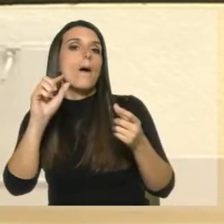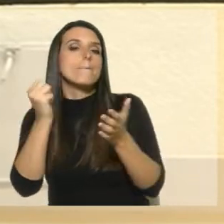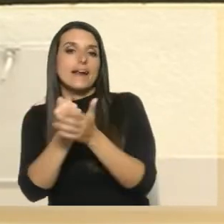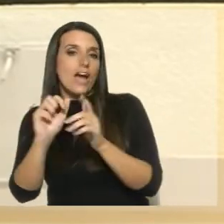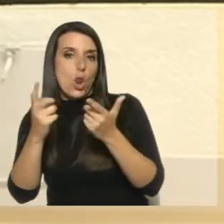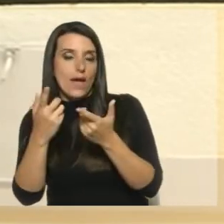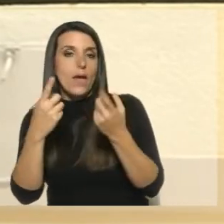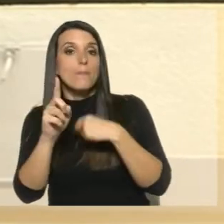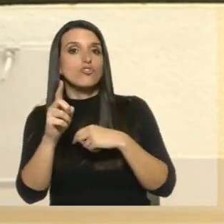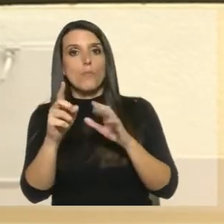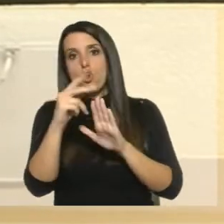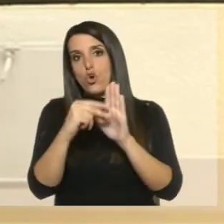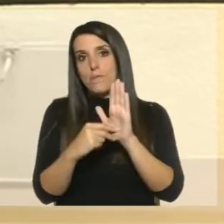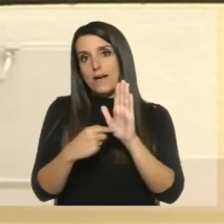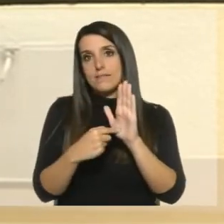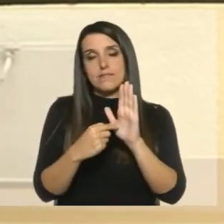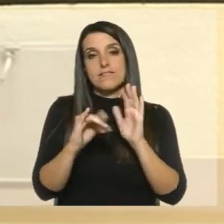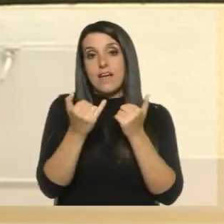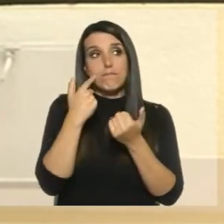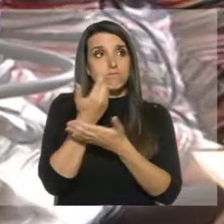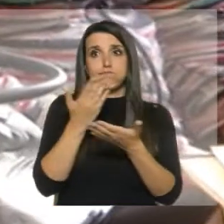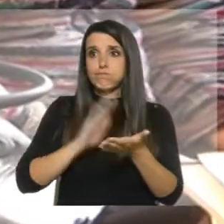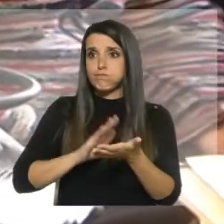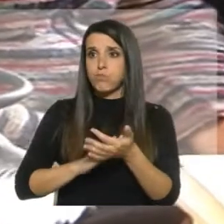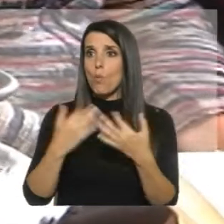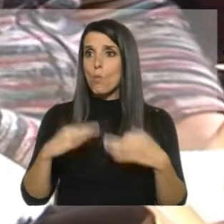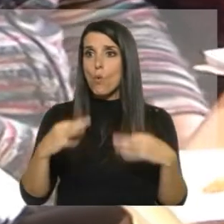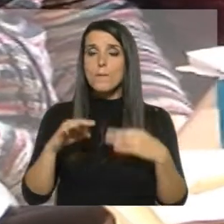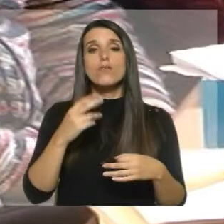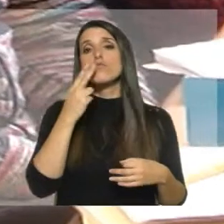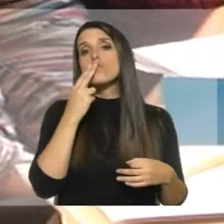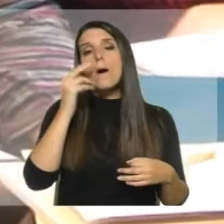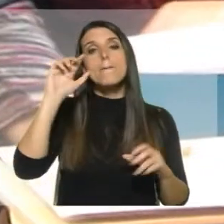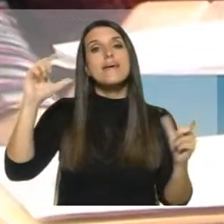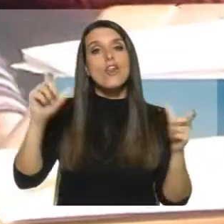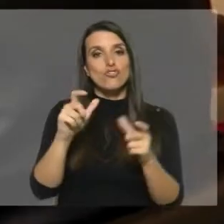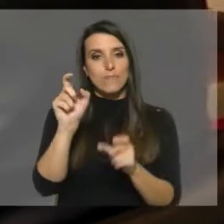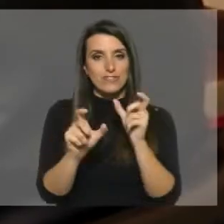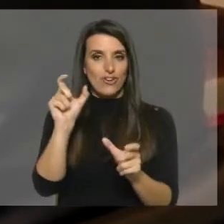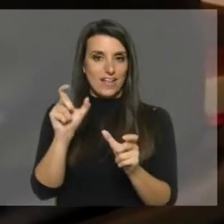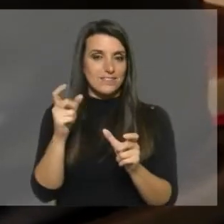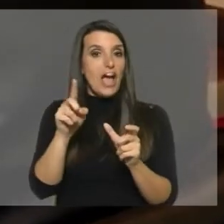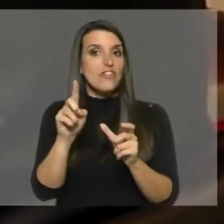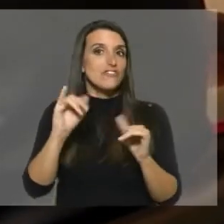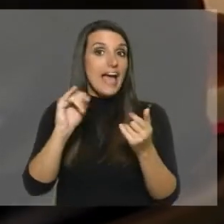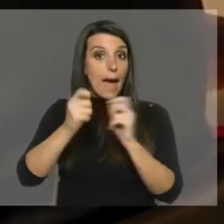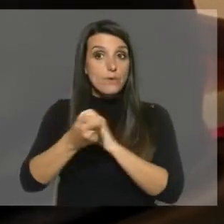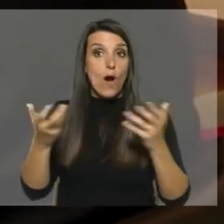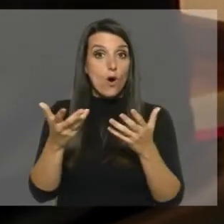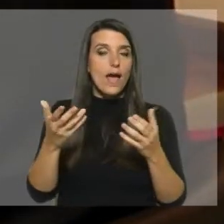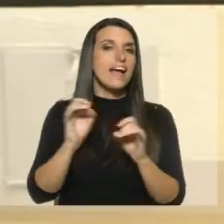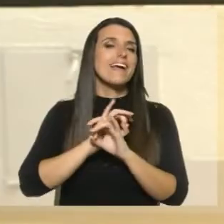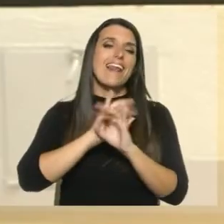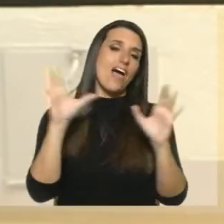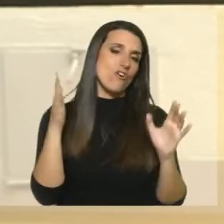modificando una normativa que ya mostró su efectividad en la reducción del consumo. Por lo tanto, estas modificaciones están claras